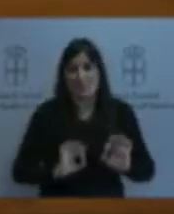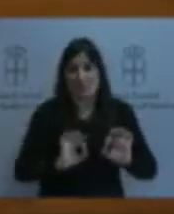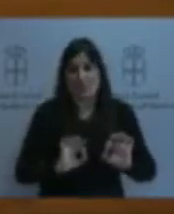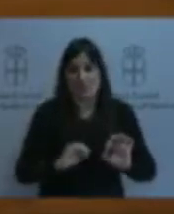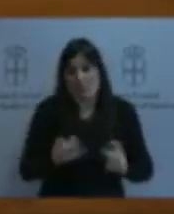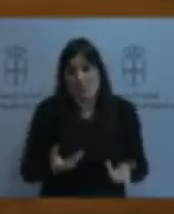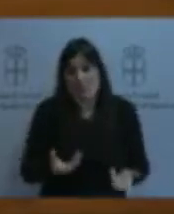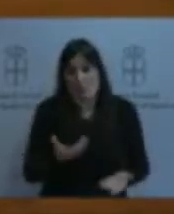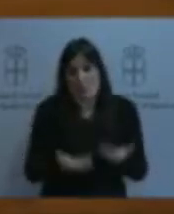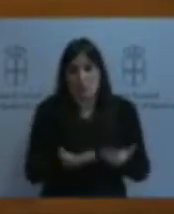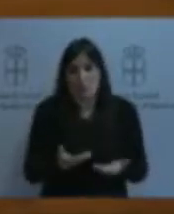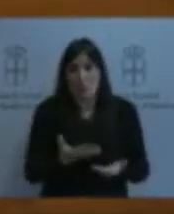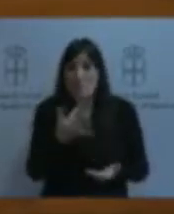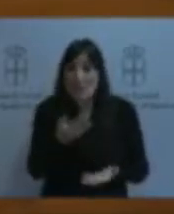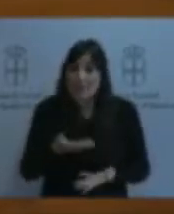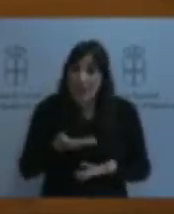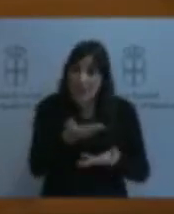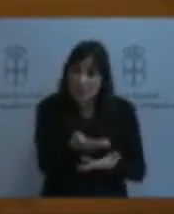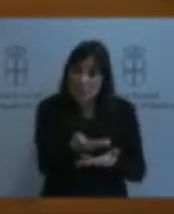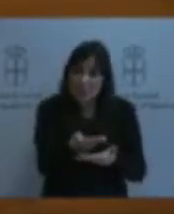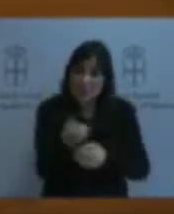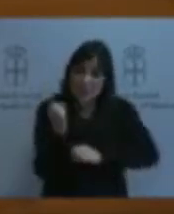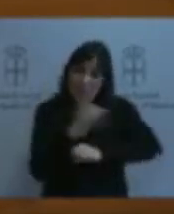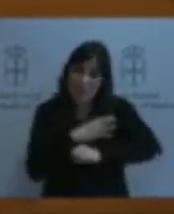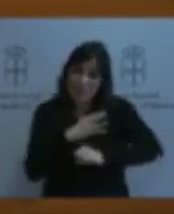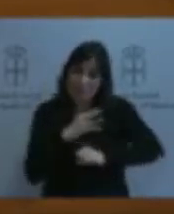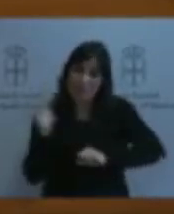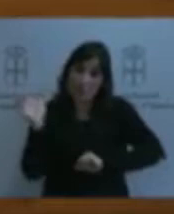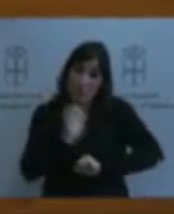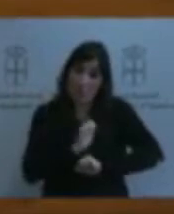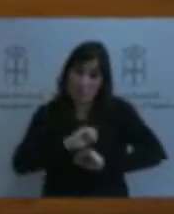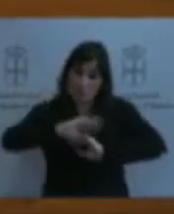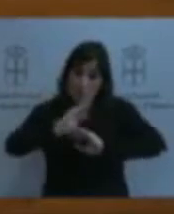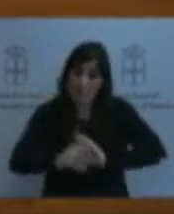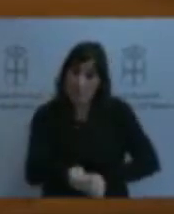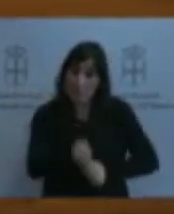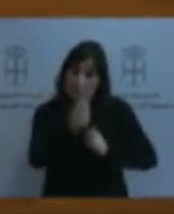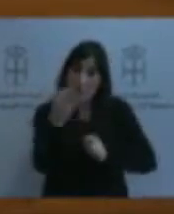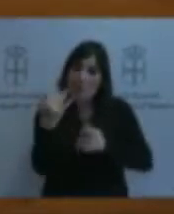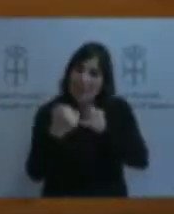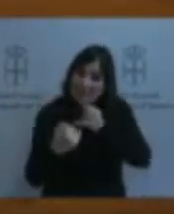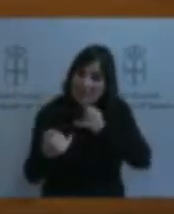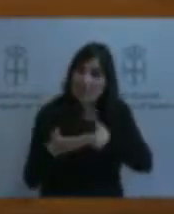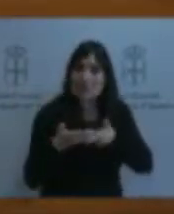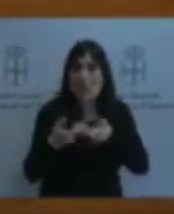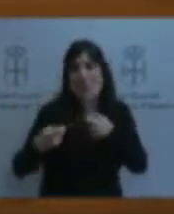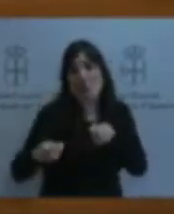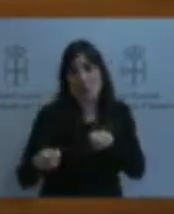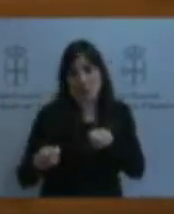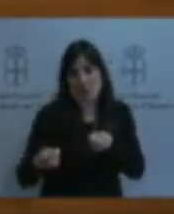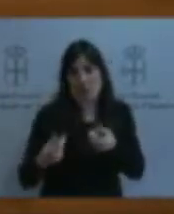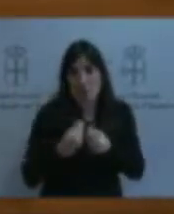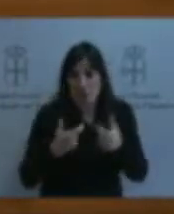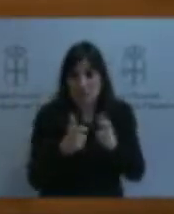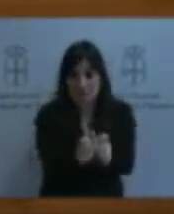fondos europeos marítimo-pesqueros tengan líneas de ayudas negociadas con todo el sector para que se pueda adaptar a las